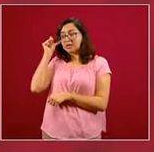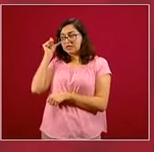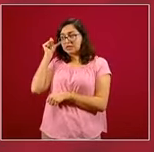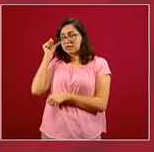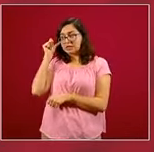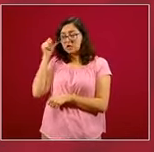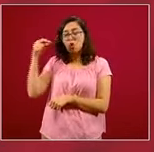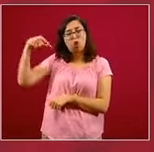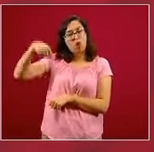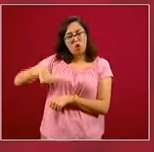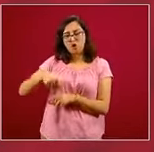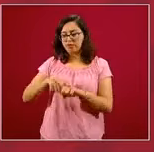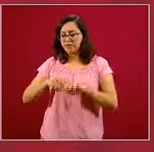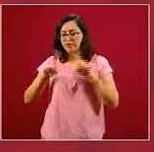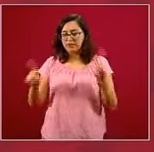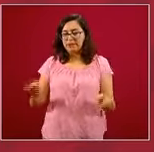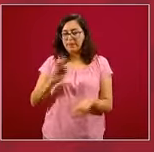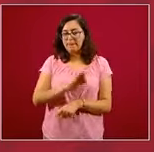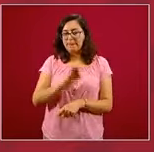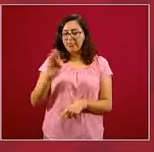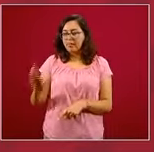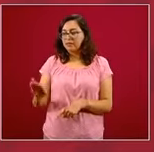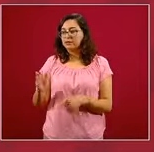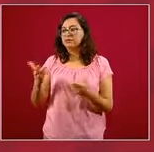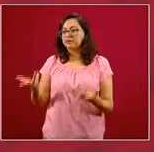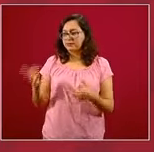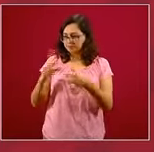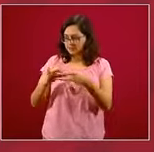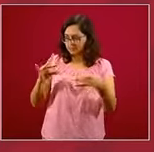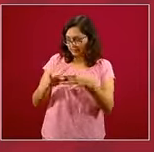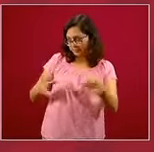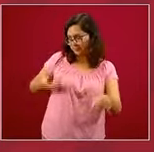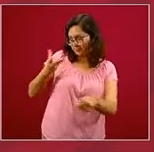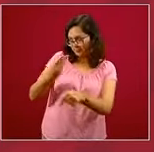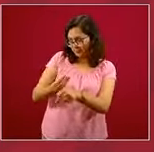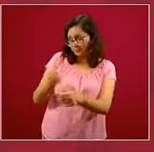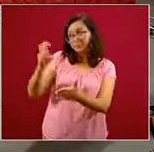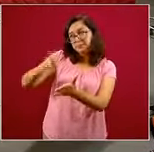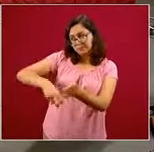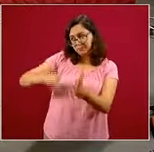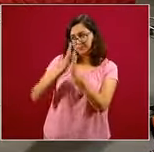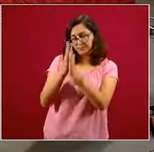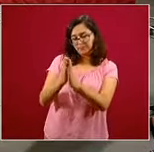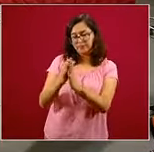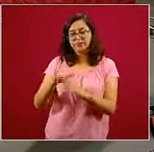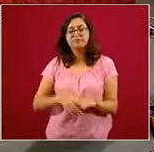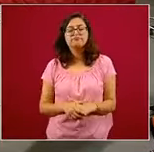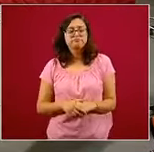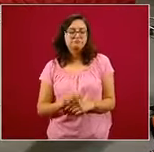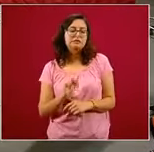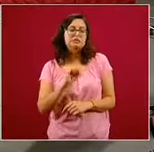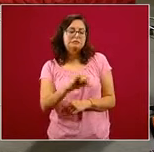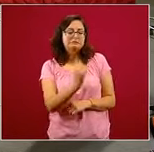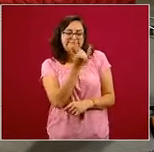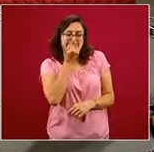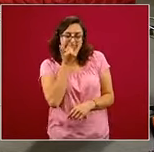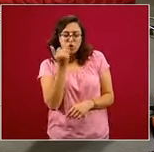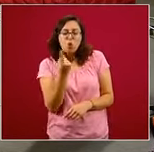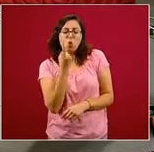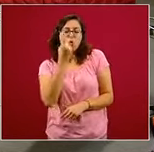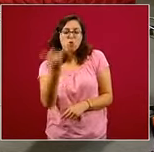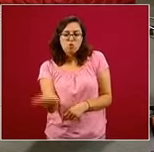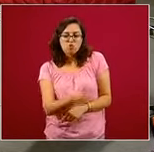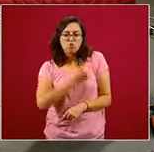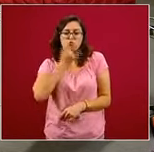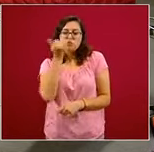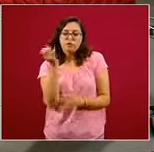hoy es 27 de agosto y el doctor José Luis Alomía nos va a comentar. Sí, es correcto. Hubo un error en la actualización del